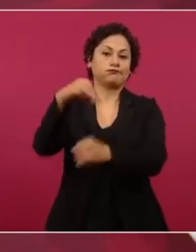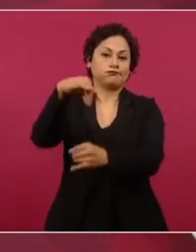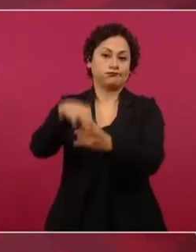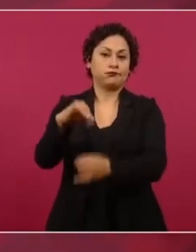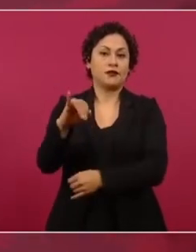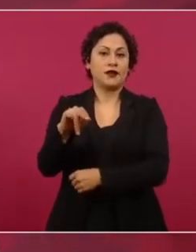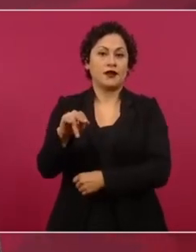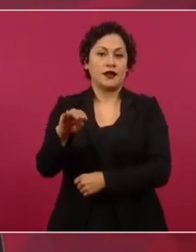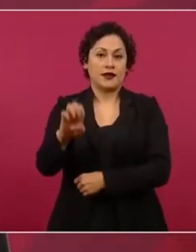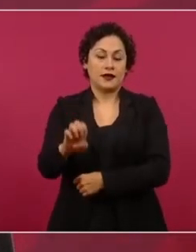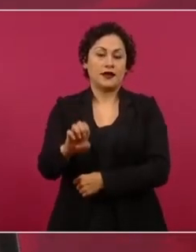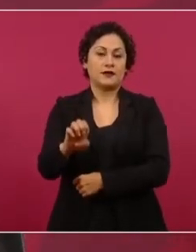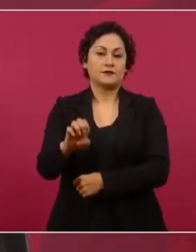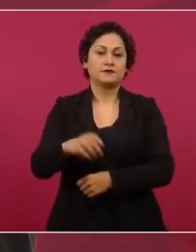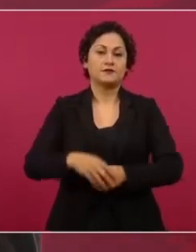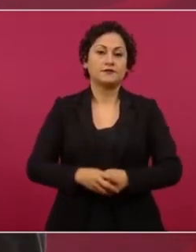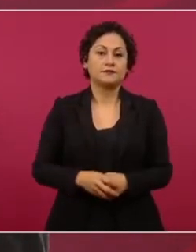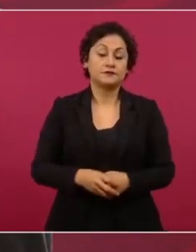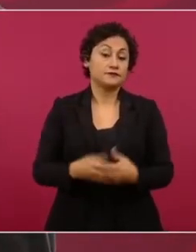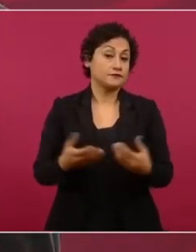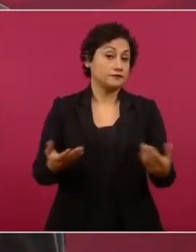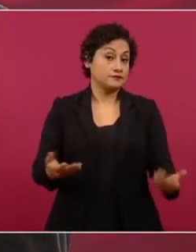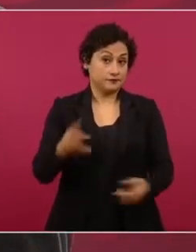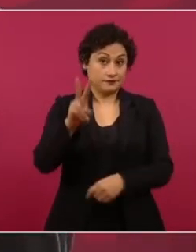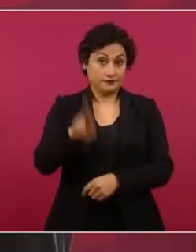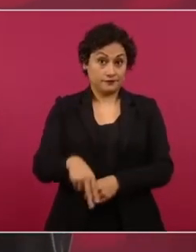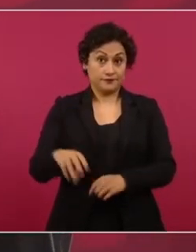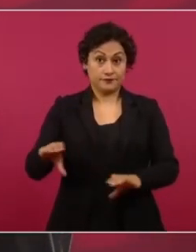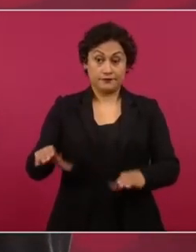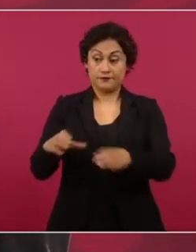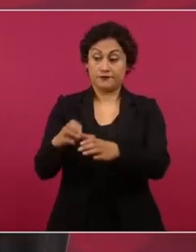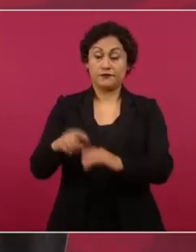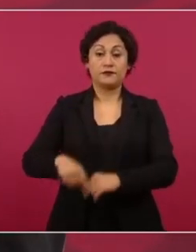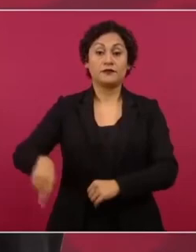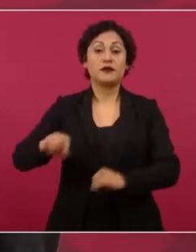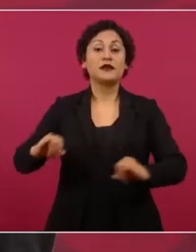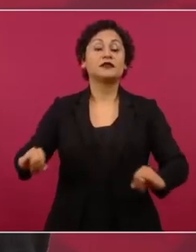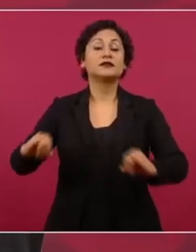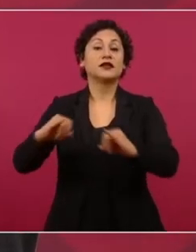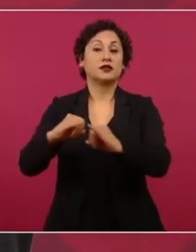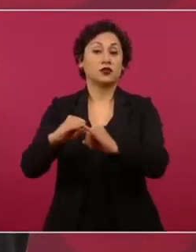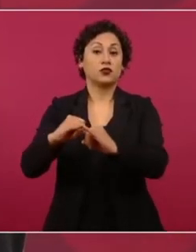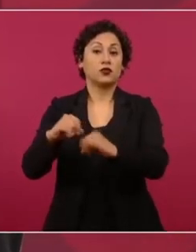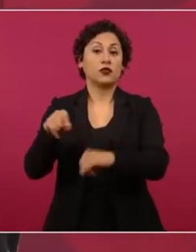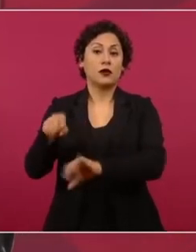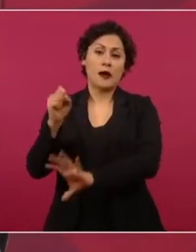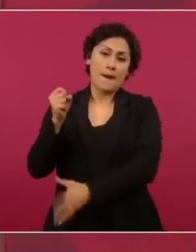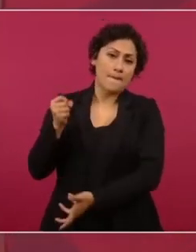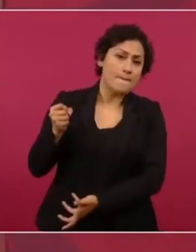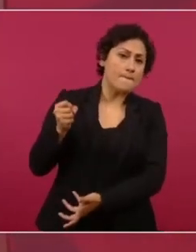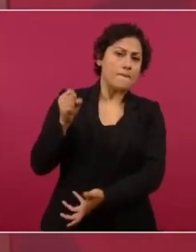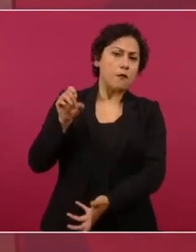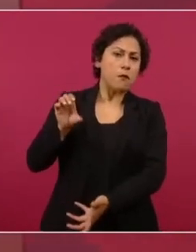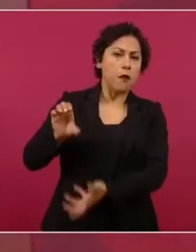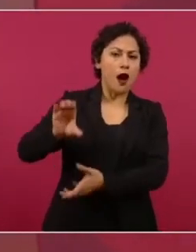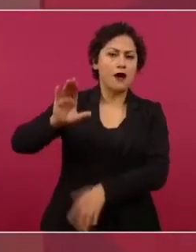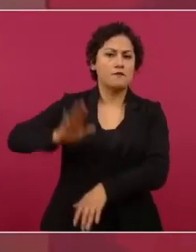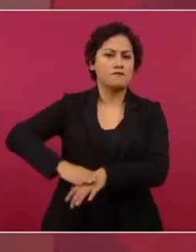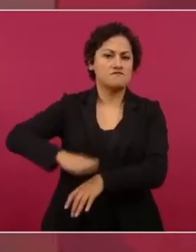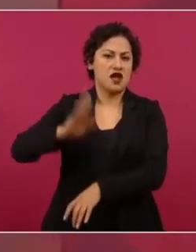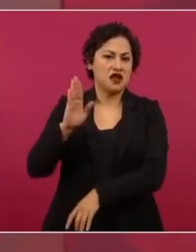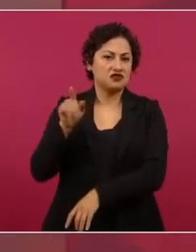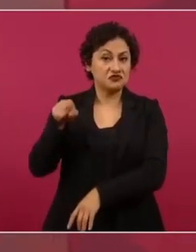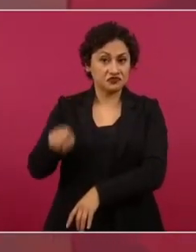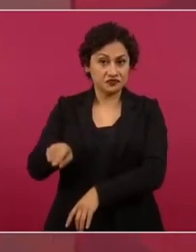más onerosos, es el presupuesto más alto